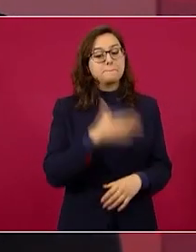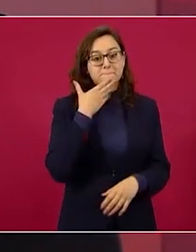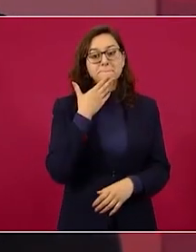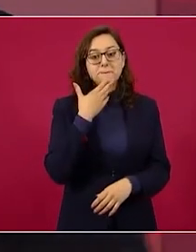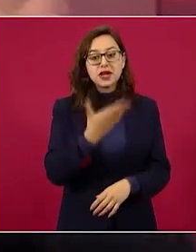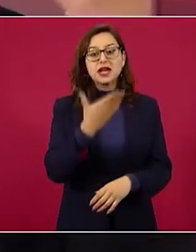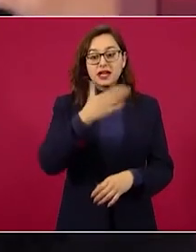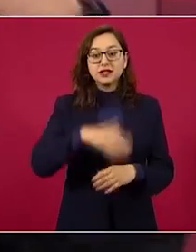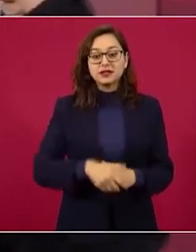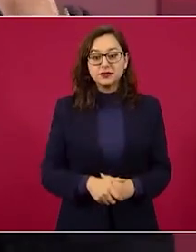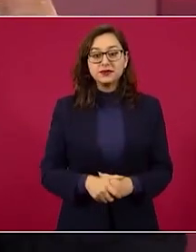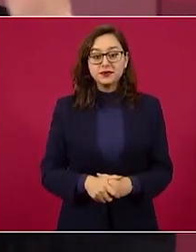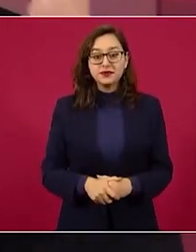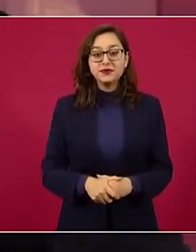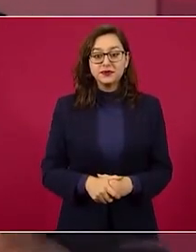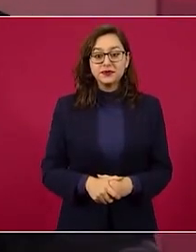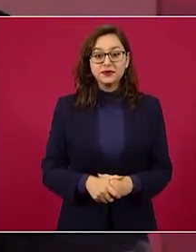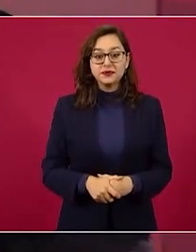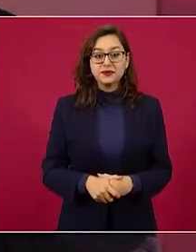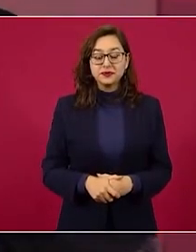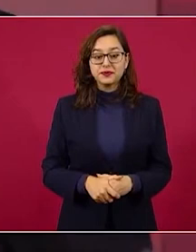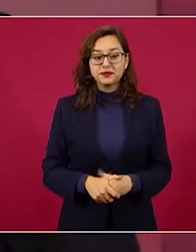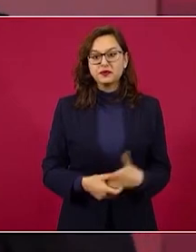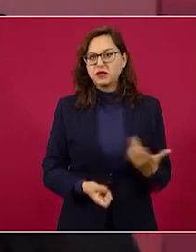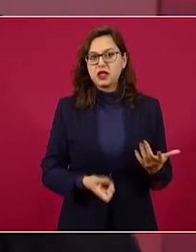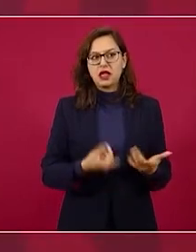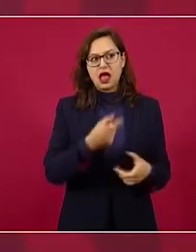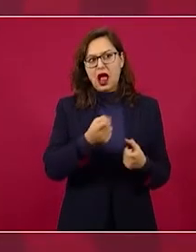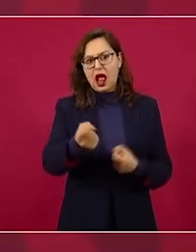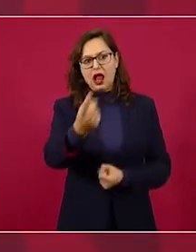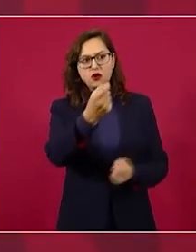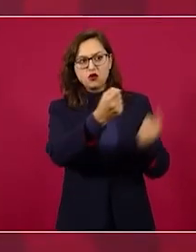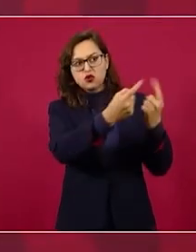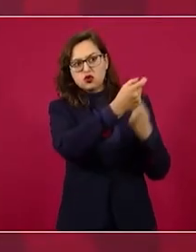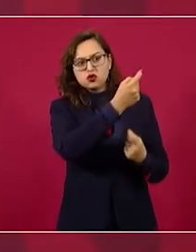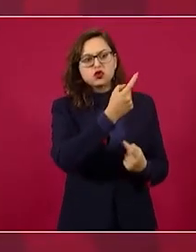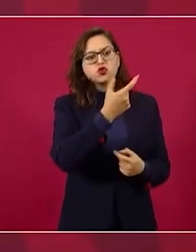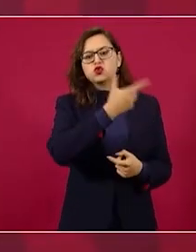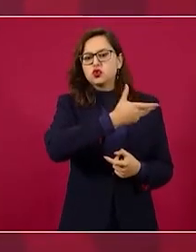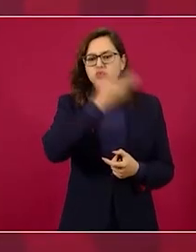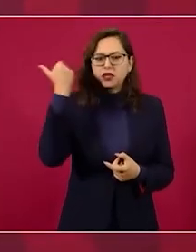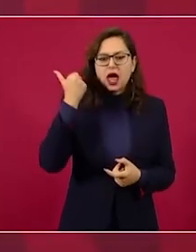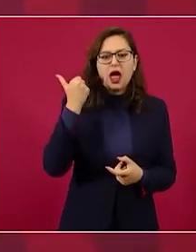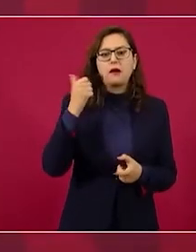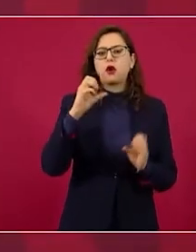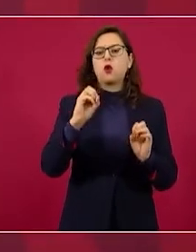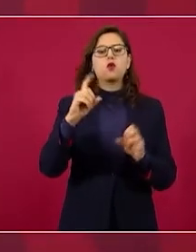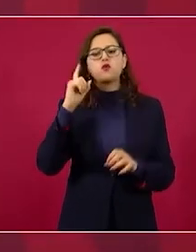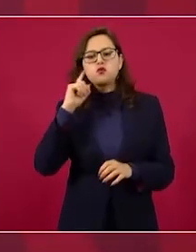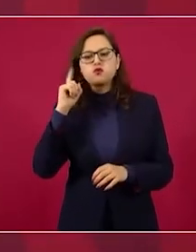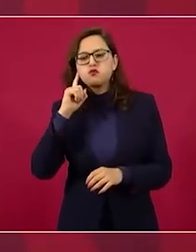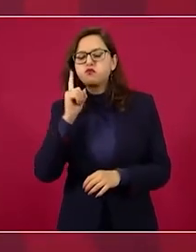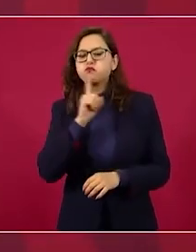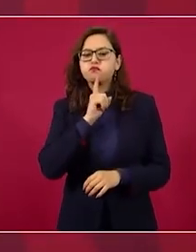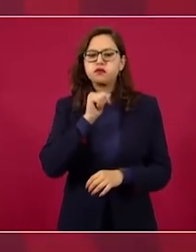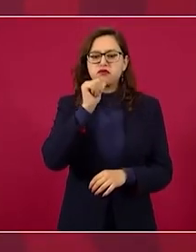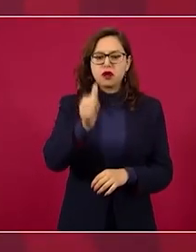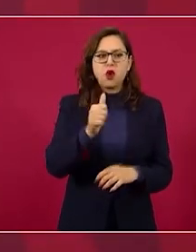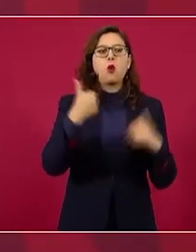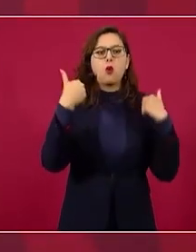y quedaron muchos que no se enteraron que hubiesen también hecho lo mismo